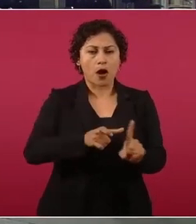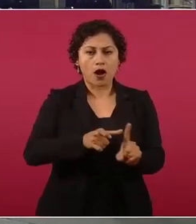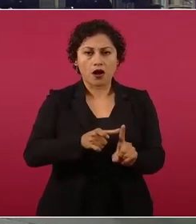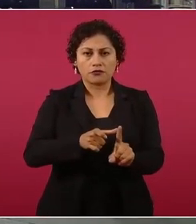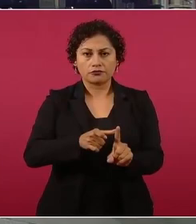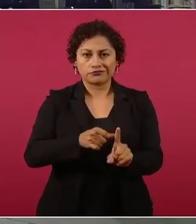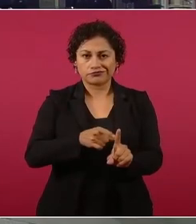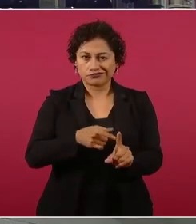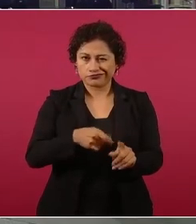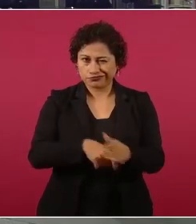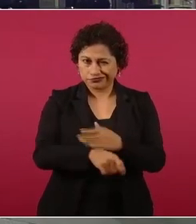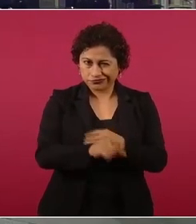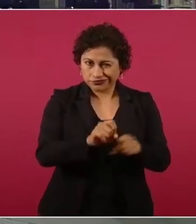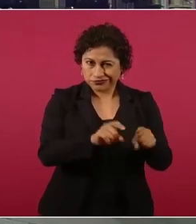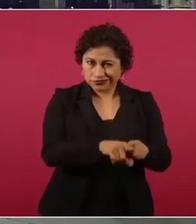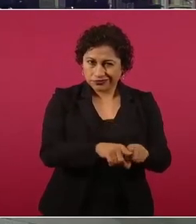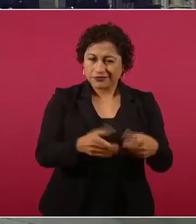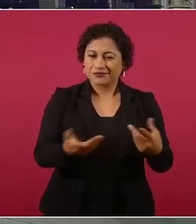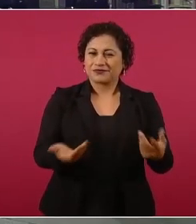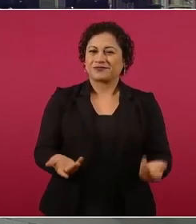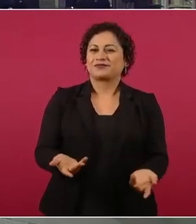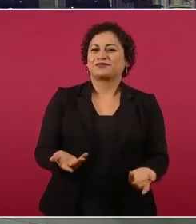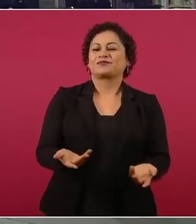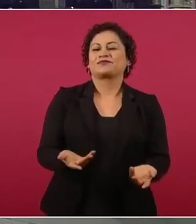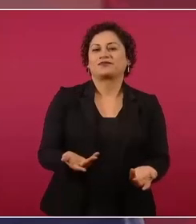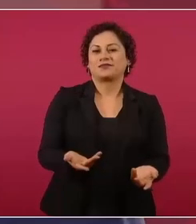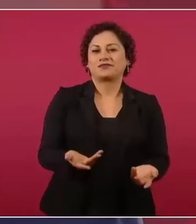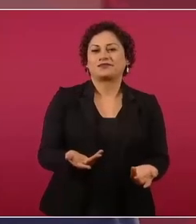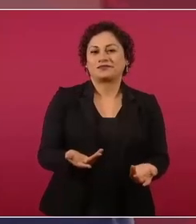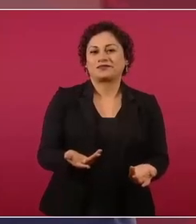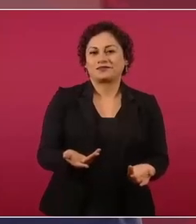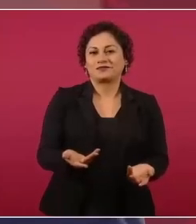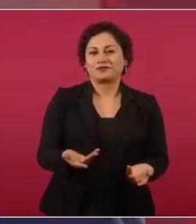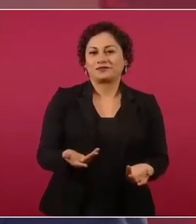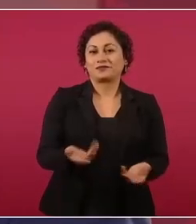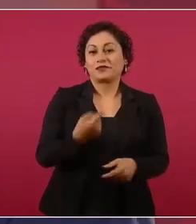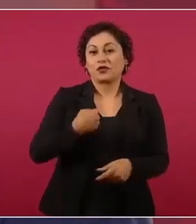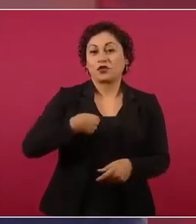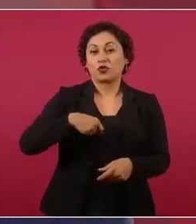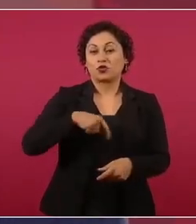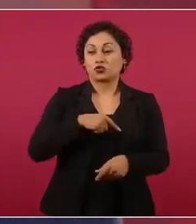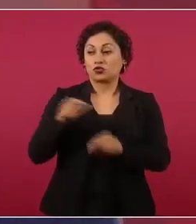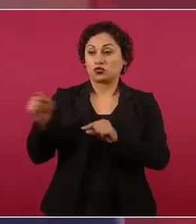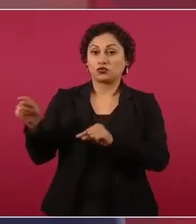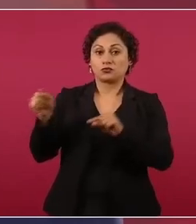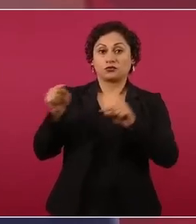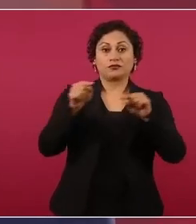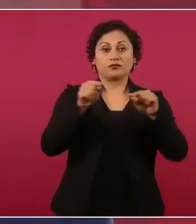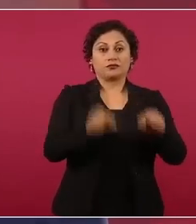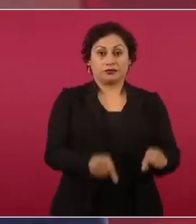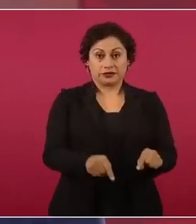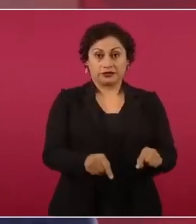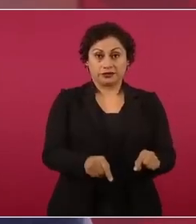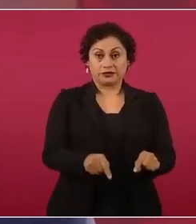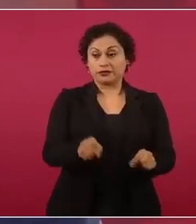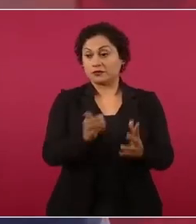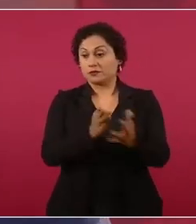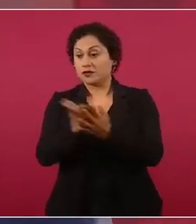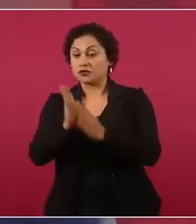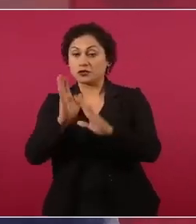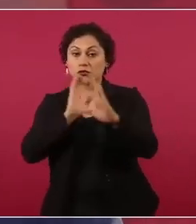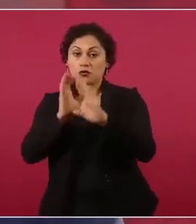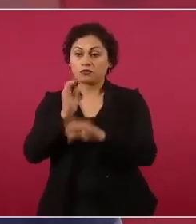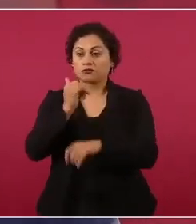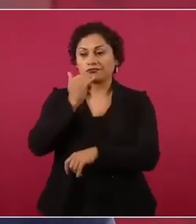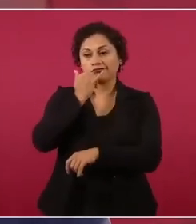Entonces, les quitamos las guardias. Pero no sólo eso,